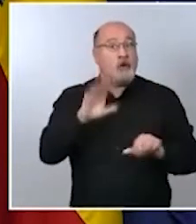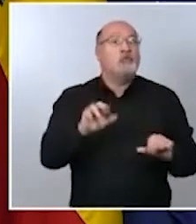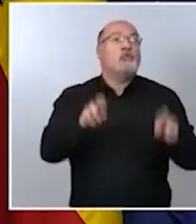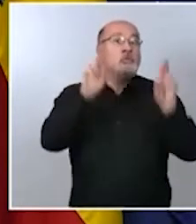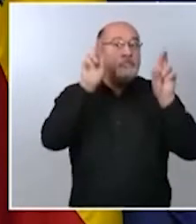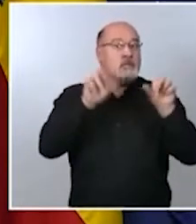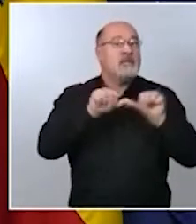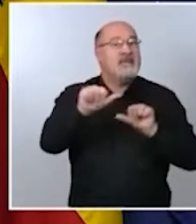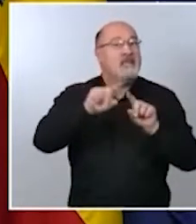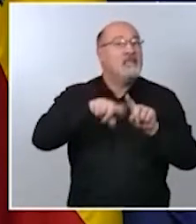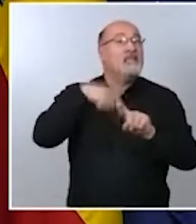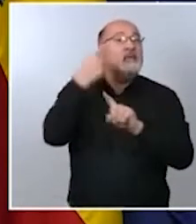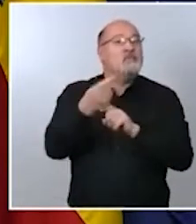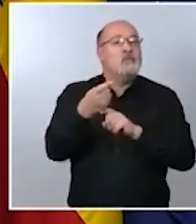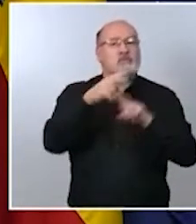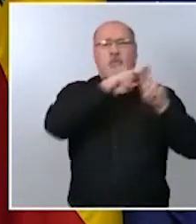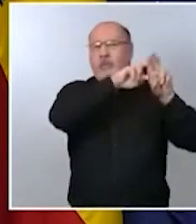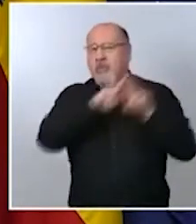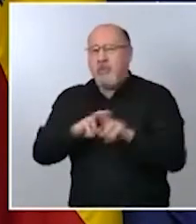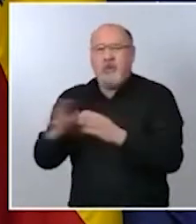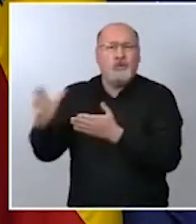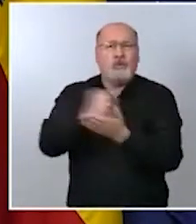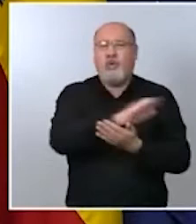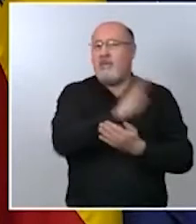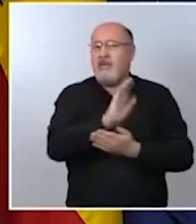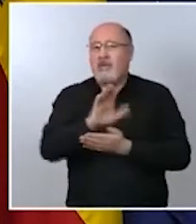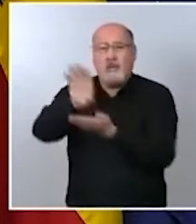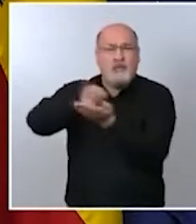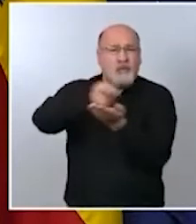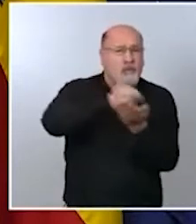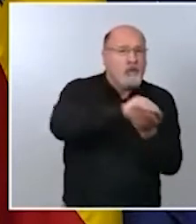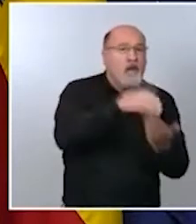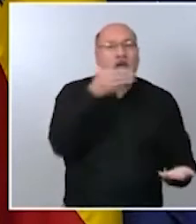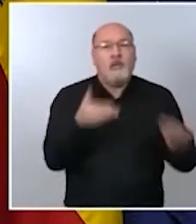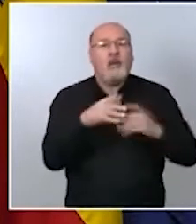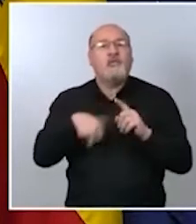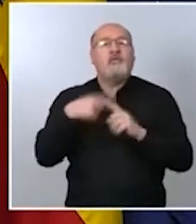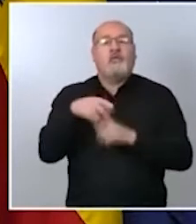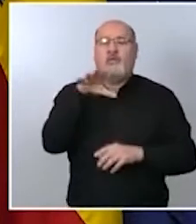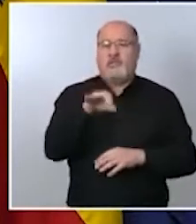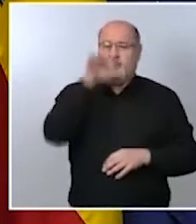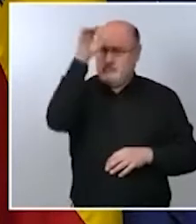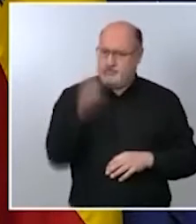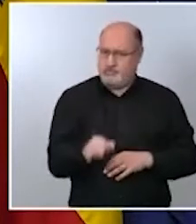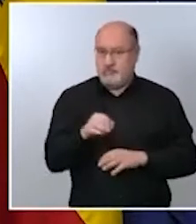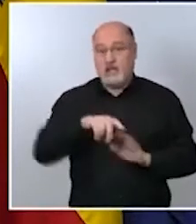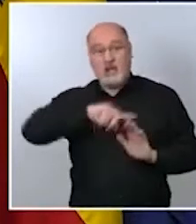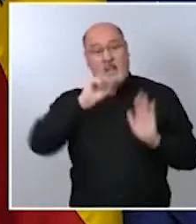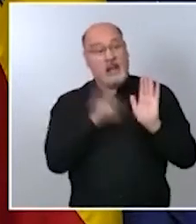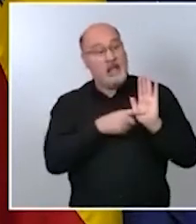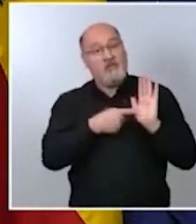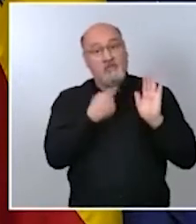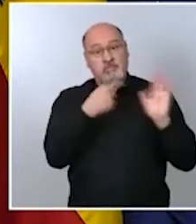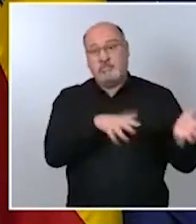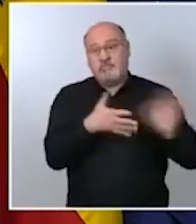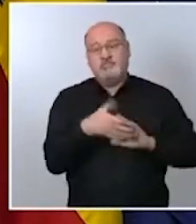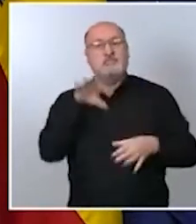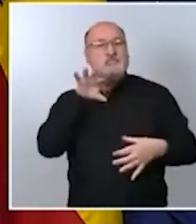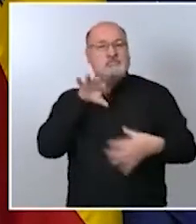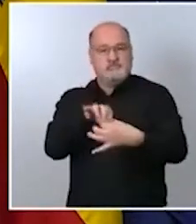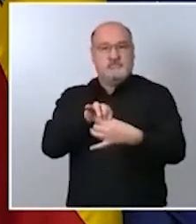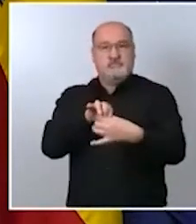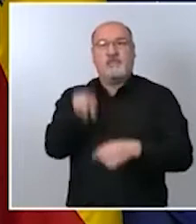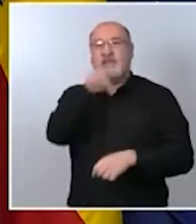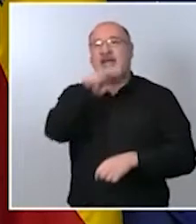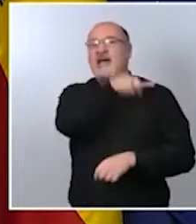evaluación de todos los daños causados se tomará la decisión conforme a la ley pero que la gente tenga algo muy claro toda la